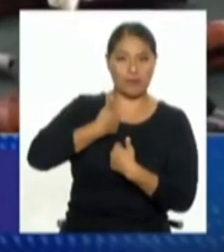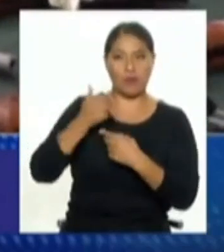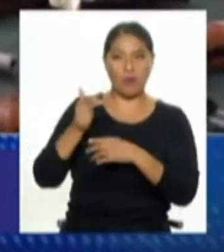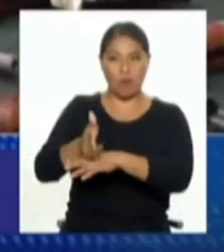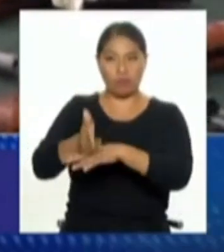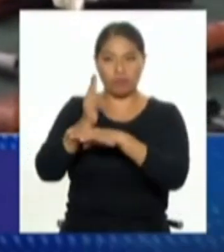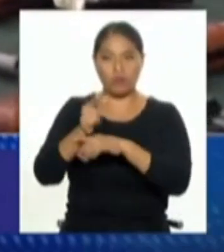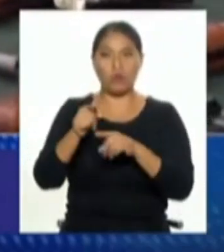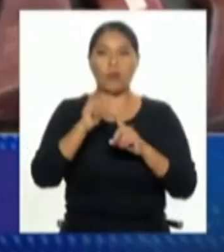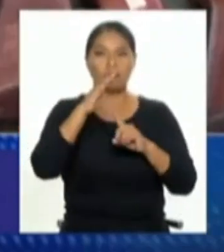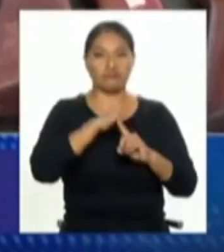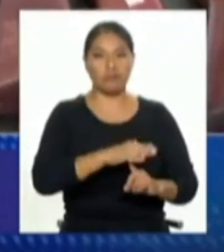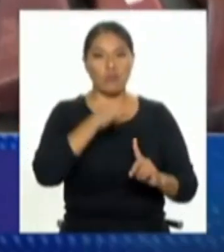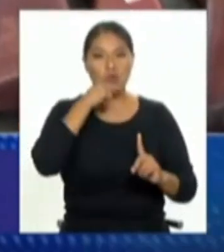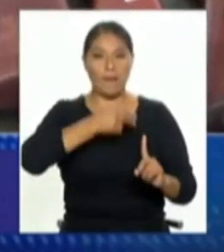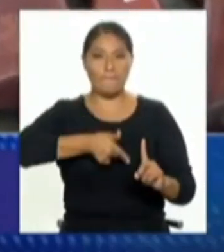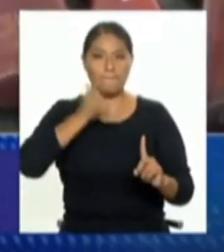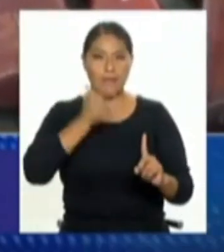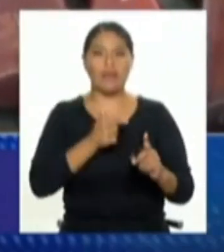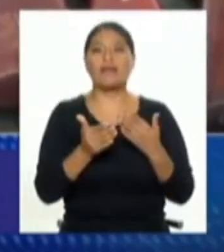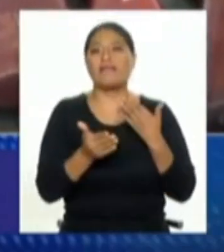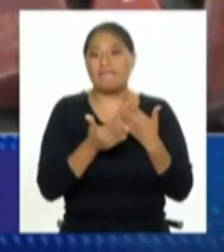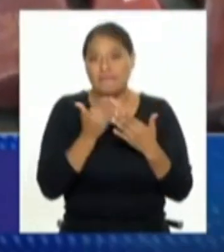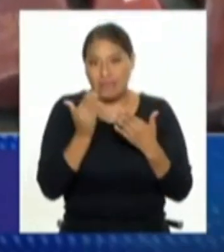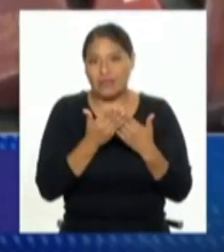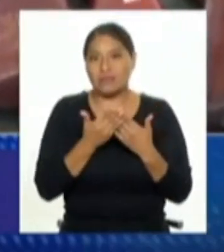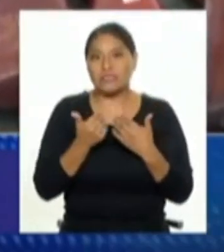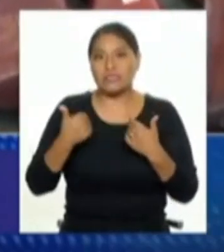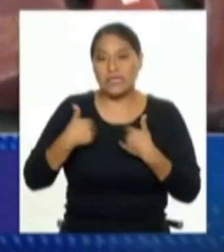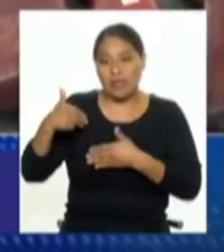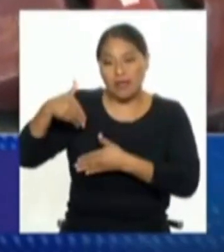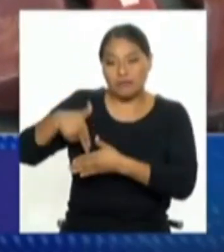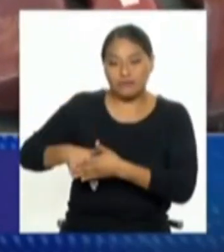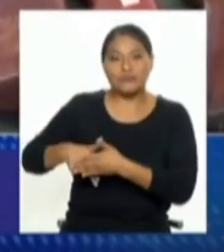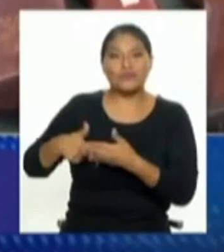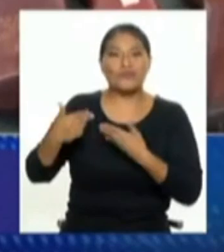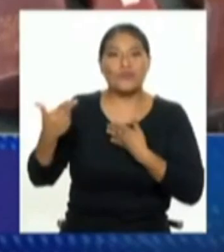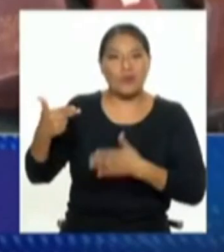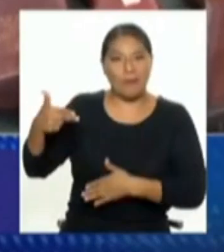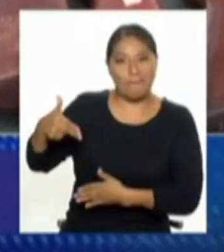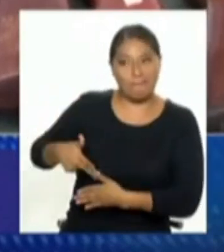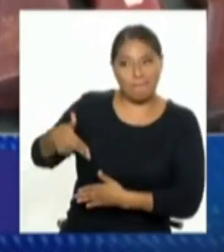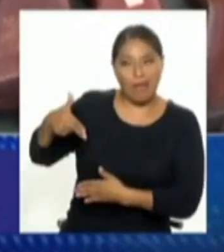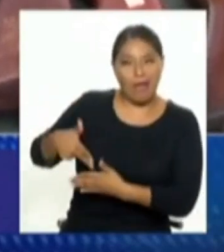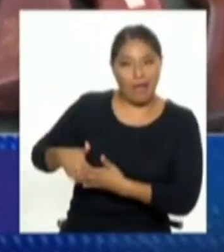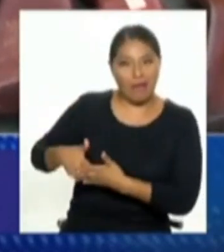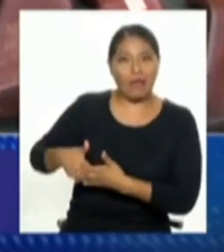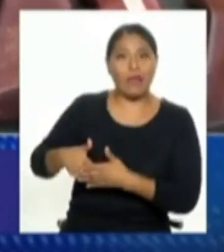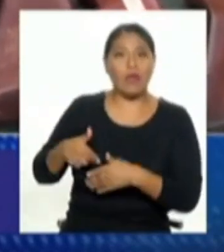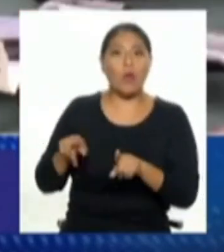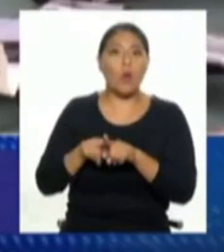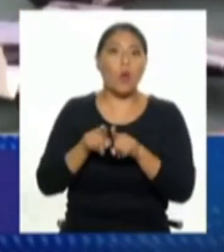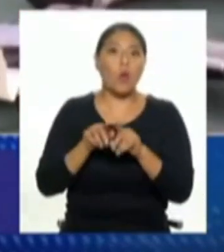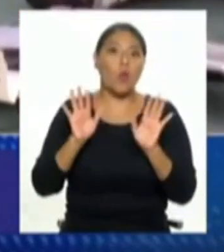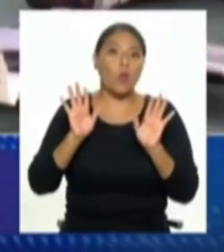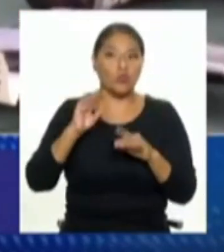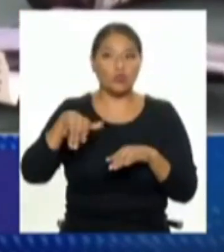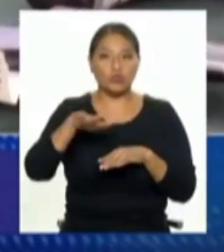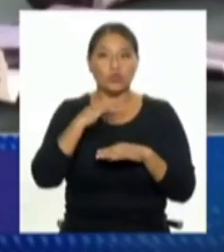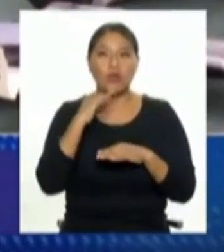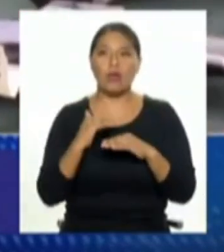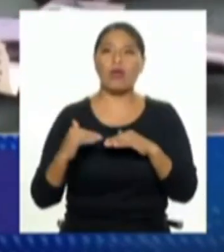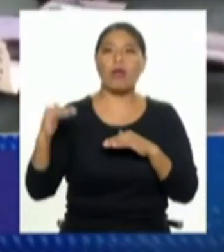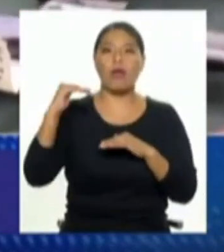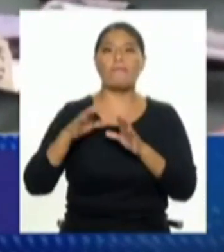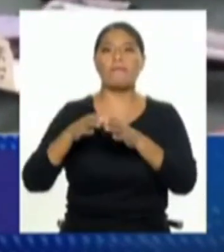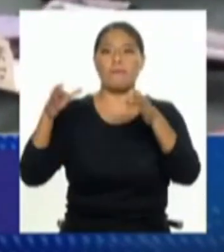feminicidio. Entonces, en ese sentido, no podemos poner por encima el derecho de unos cuantos por encima del